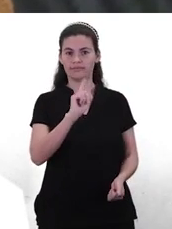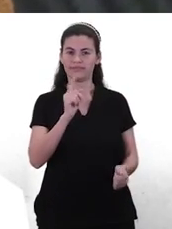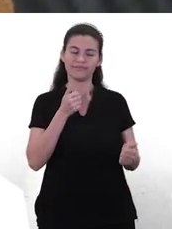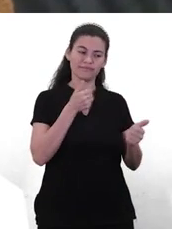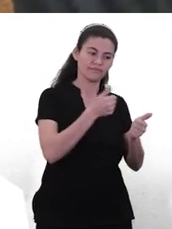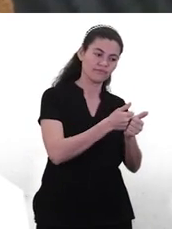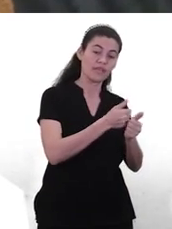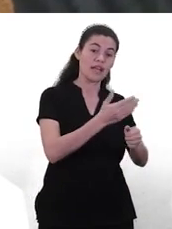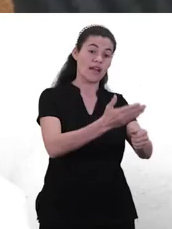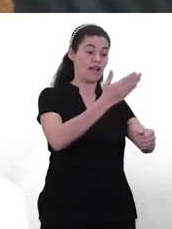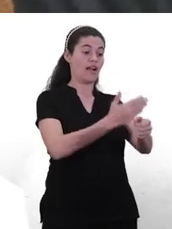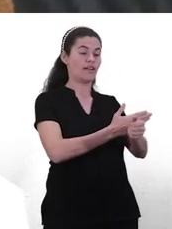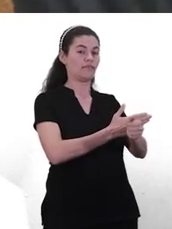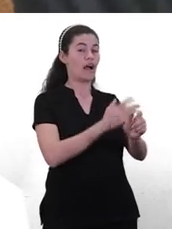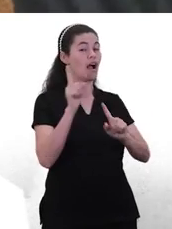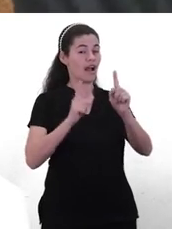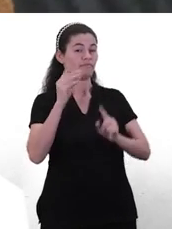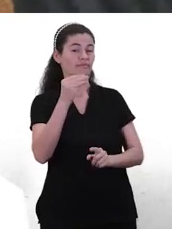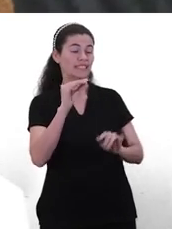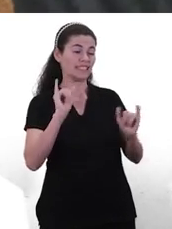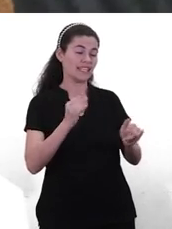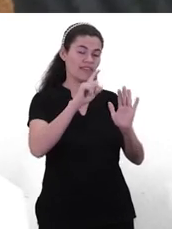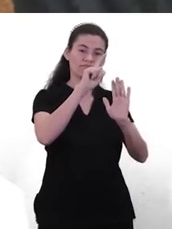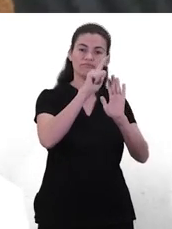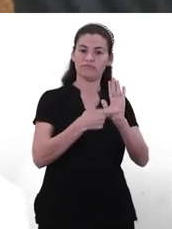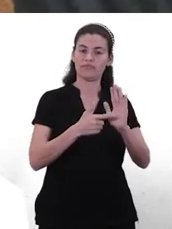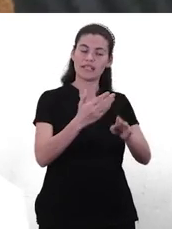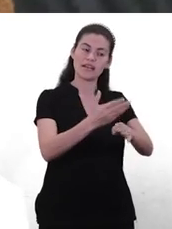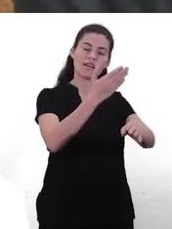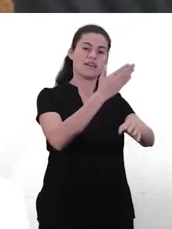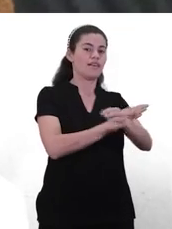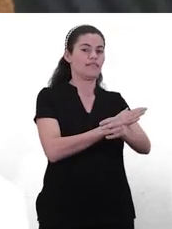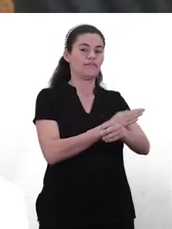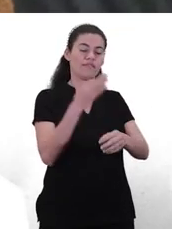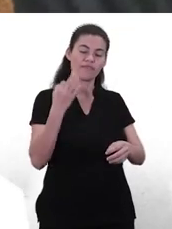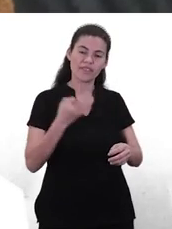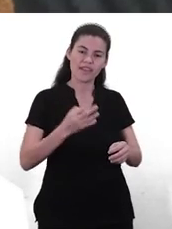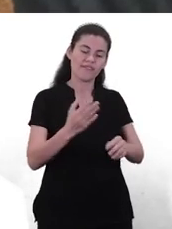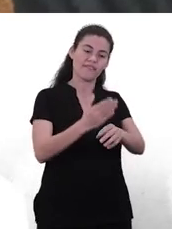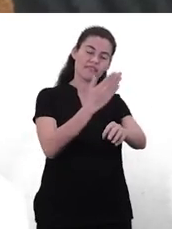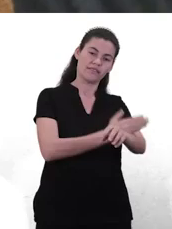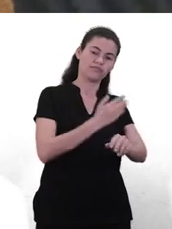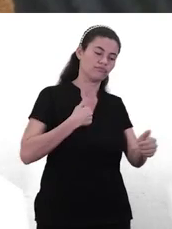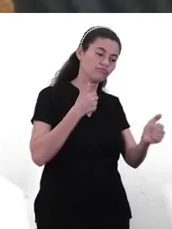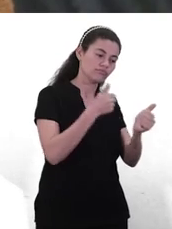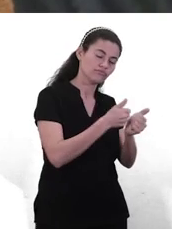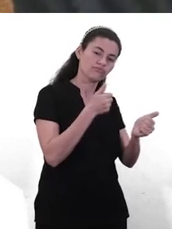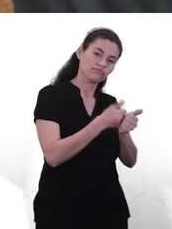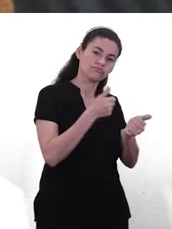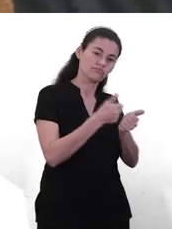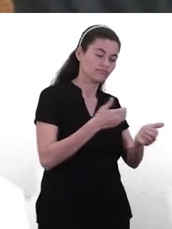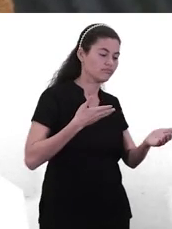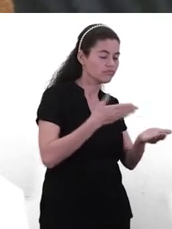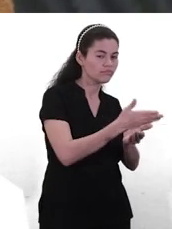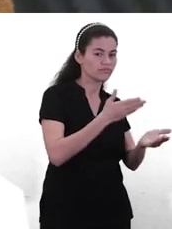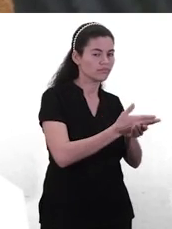antes porque a veces llega la adolescencia y ahí nos desesperamos. Ahí explotó todo, me habla y ¿qué pasó antes, verdad? O sea, antes tenemos que empezar